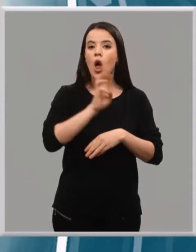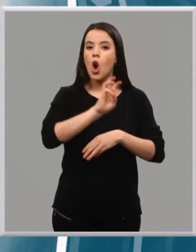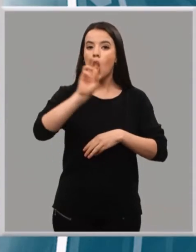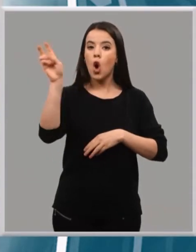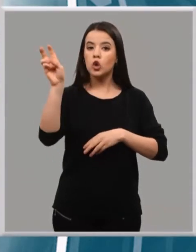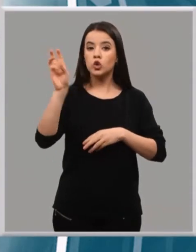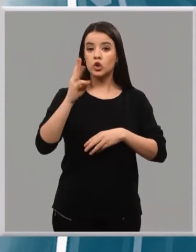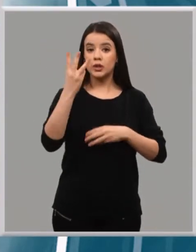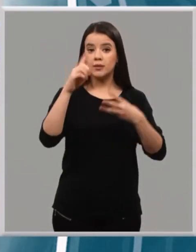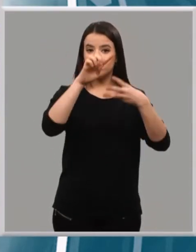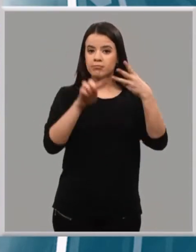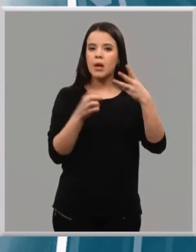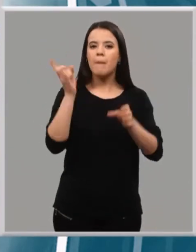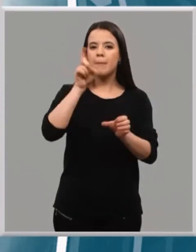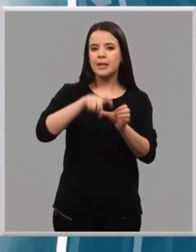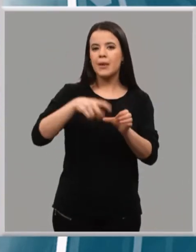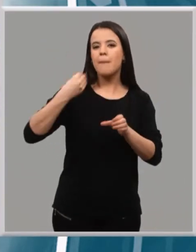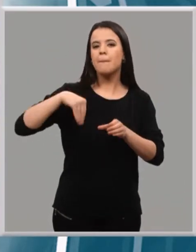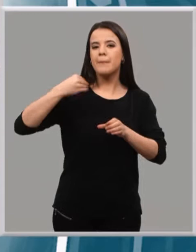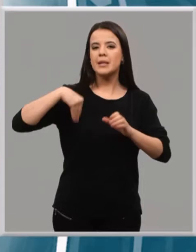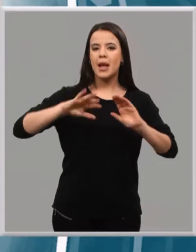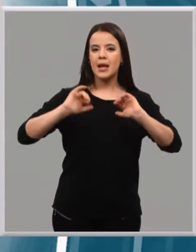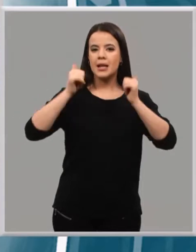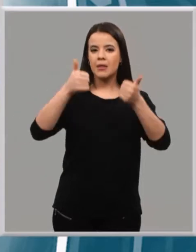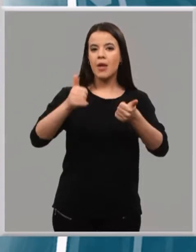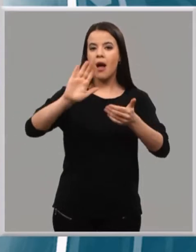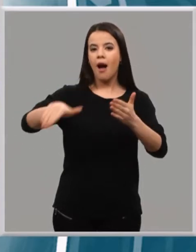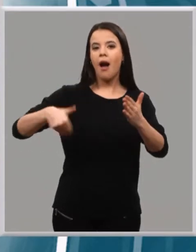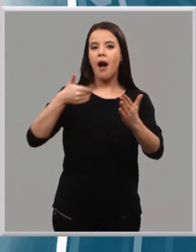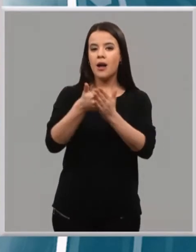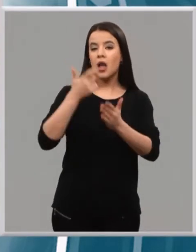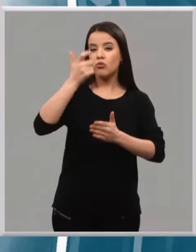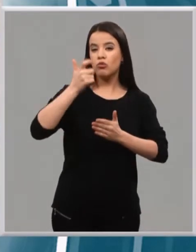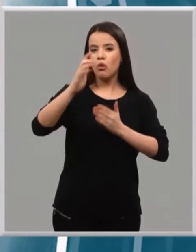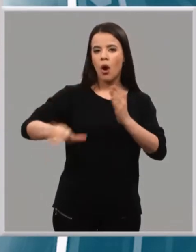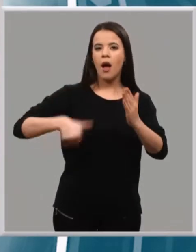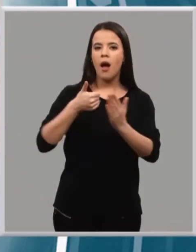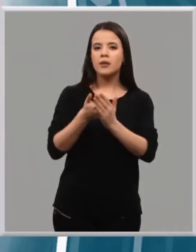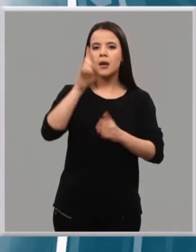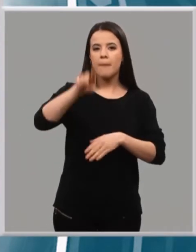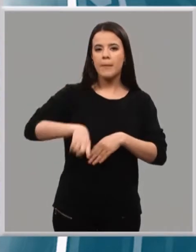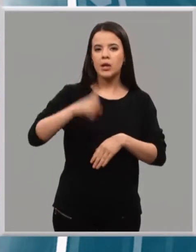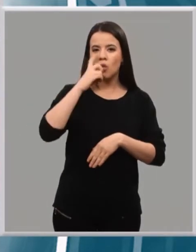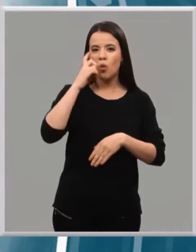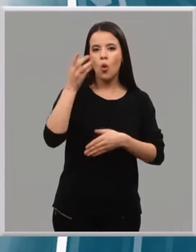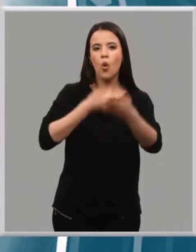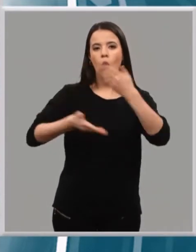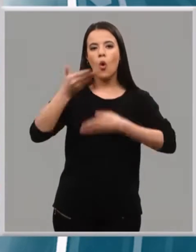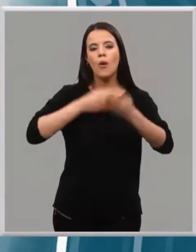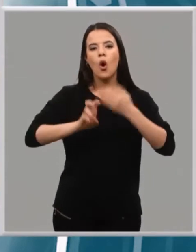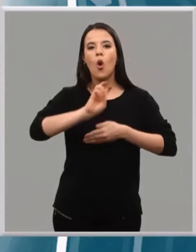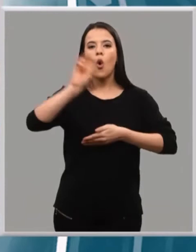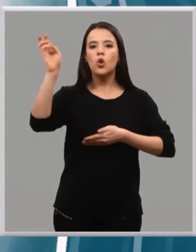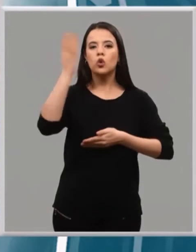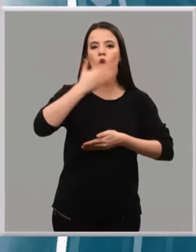Daniel y La Laboral participan en esta iniciativa, que se va a prolongar hasta el mes de junio, en colaboración con otros centros de Galicia